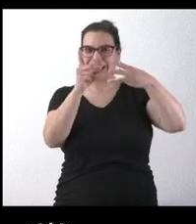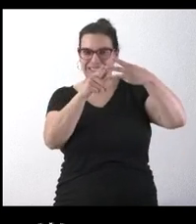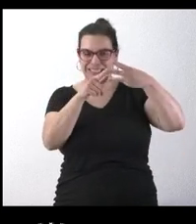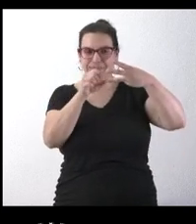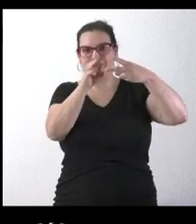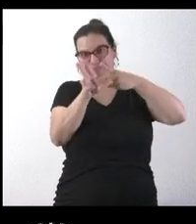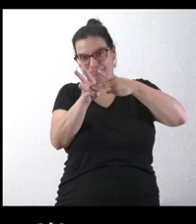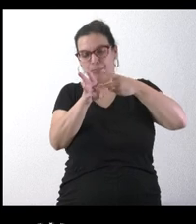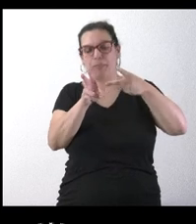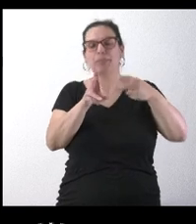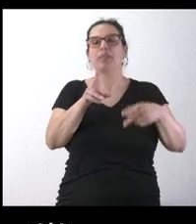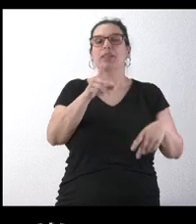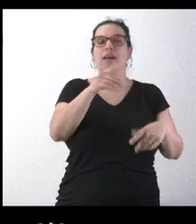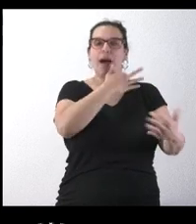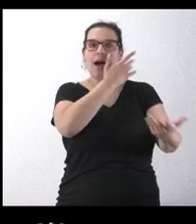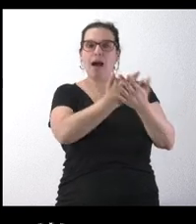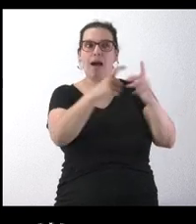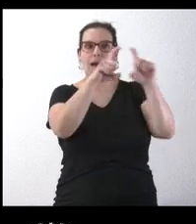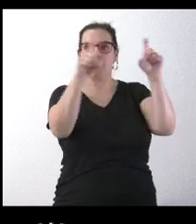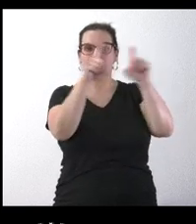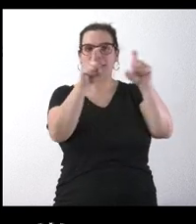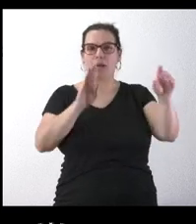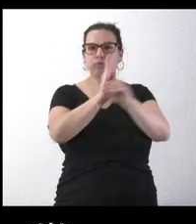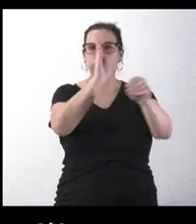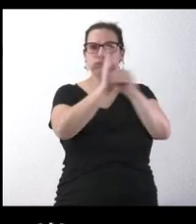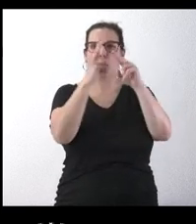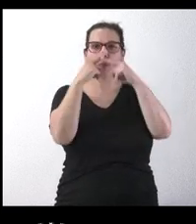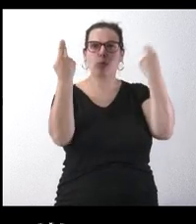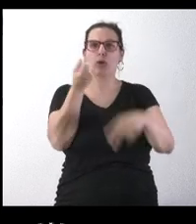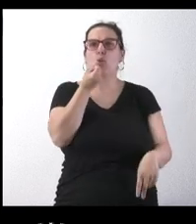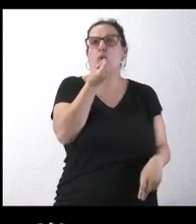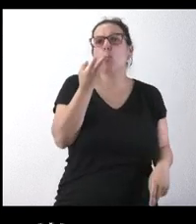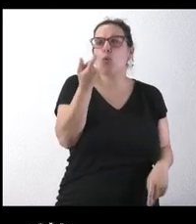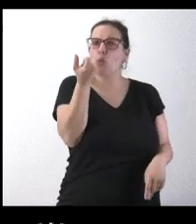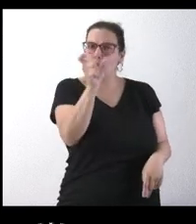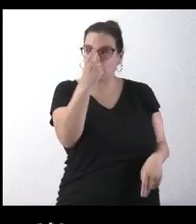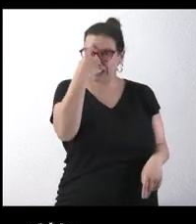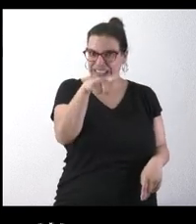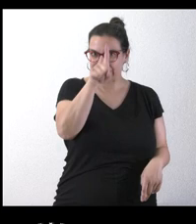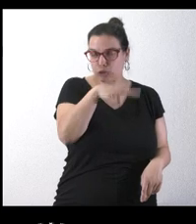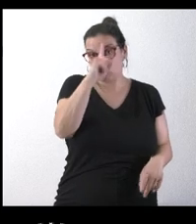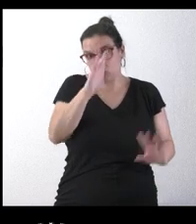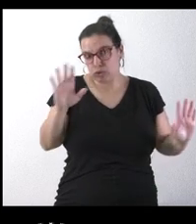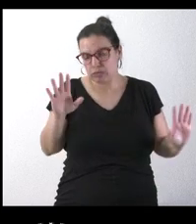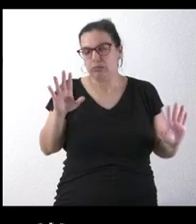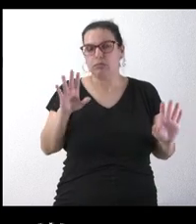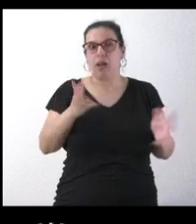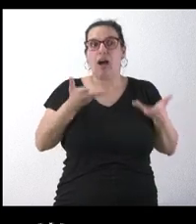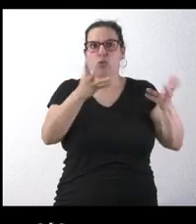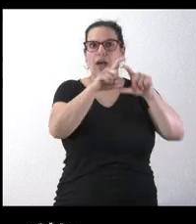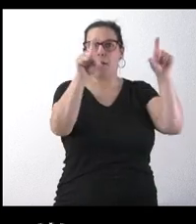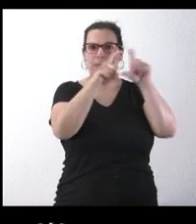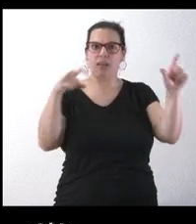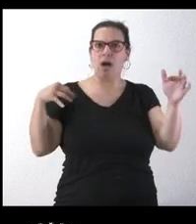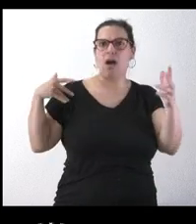público ha recibido por parte de la Junta de Castilla y León? No sé si podría saber cuál es esa cuantía a que asciente, la ayuda a esta empresa desde hace